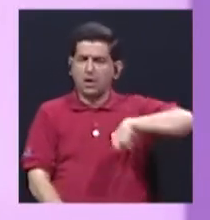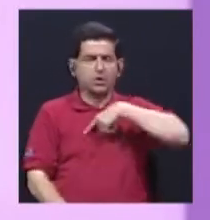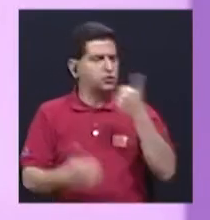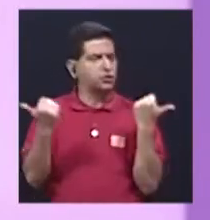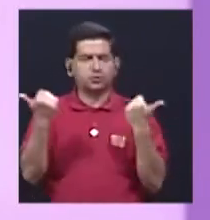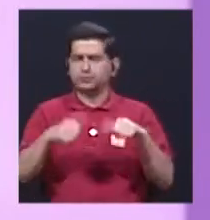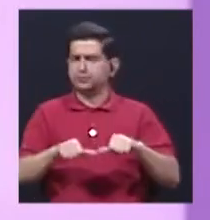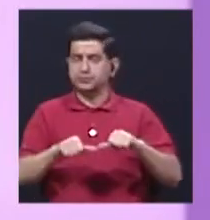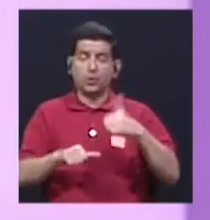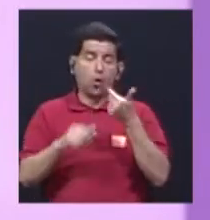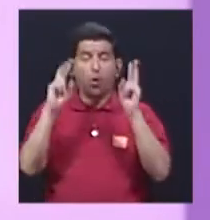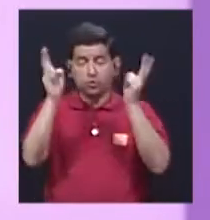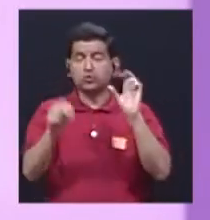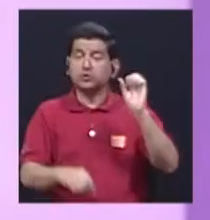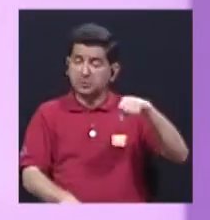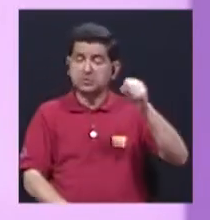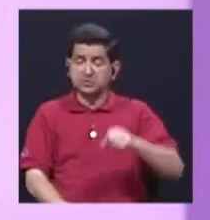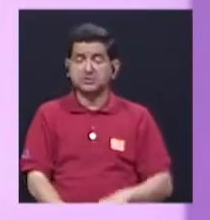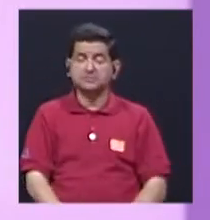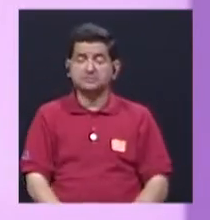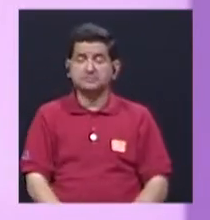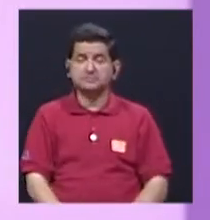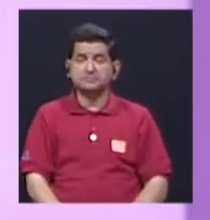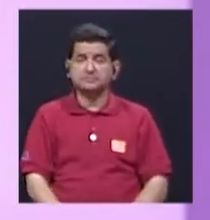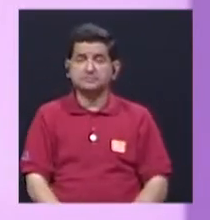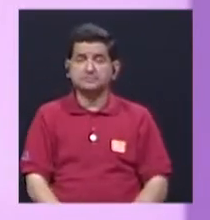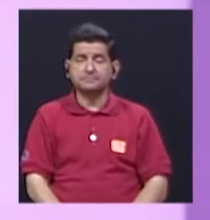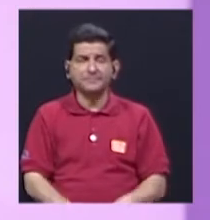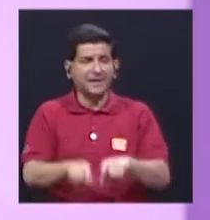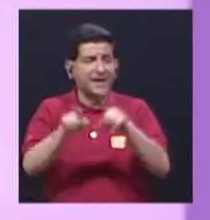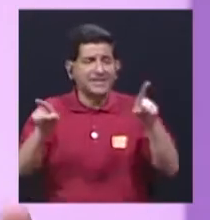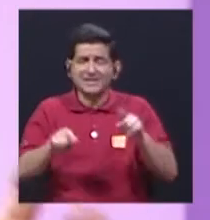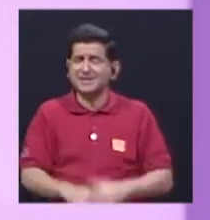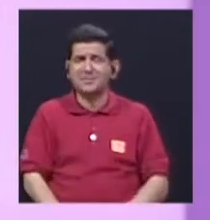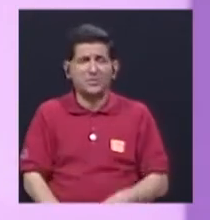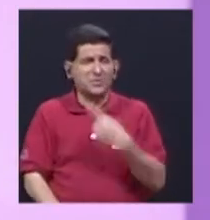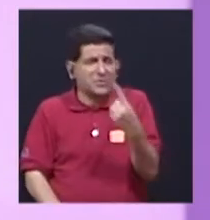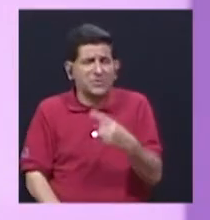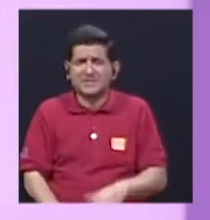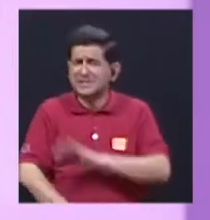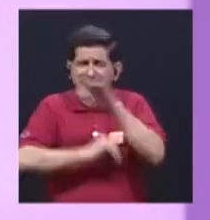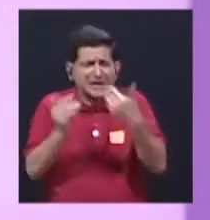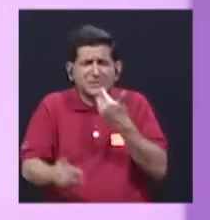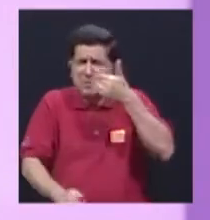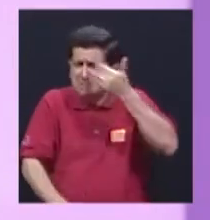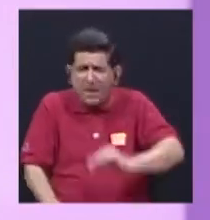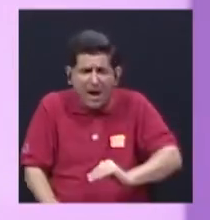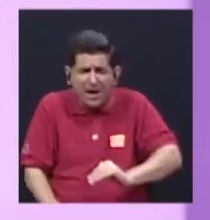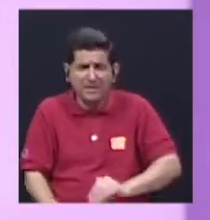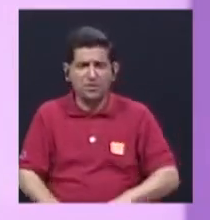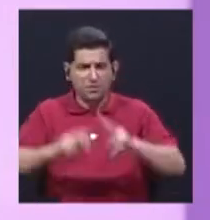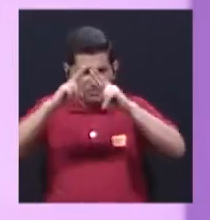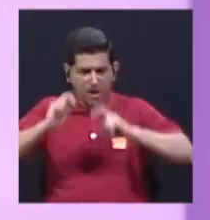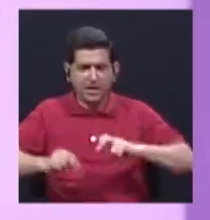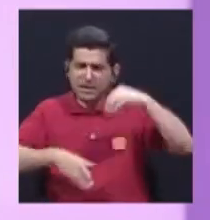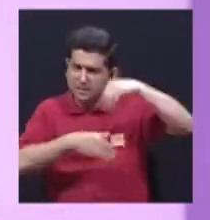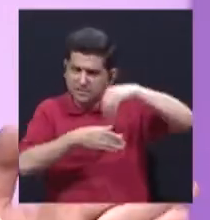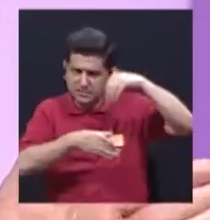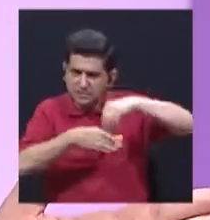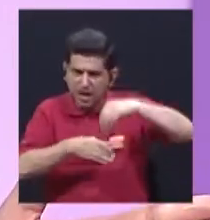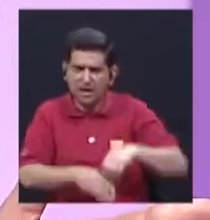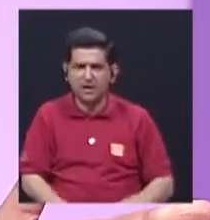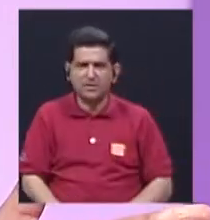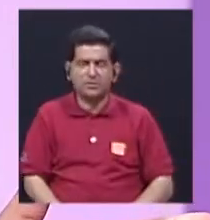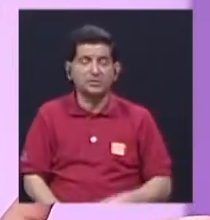acuerdo. Hay otros temas en los que sí, también. Es decir, tampoco se puede satanizar por satanizar, ¿verdad? Hay que analizar los contenidos. Un